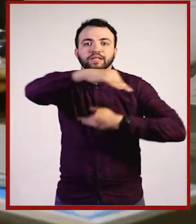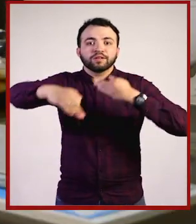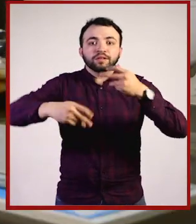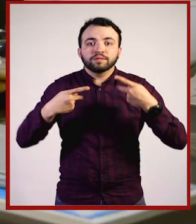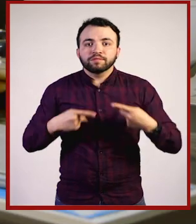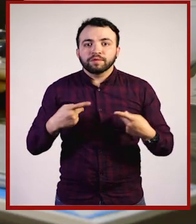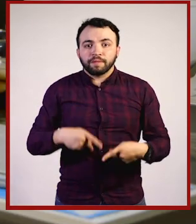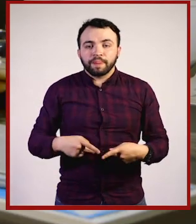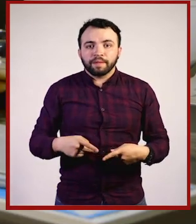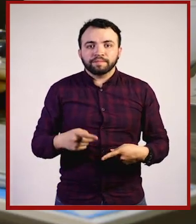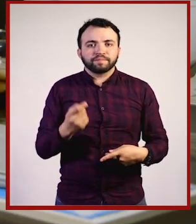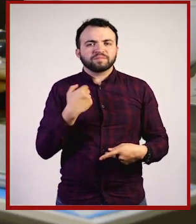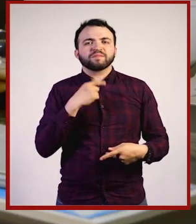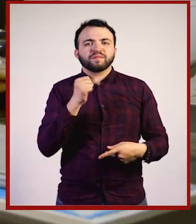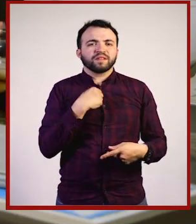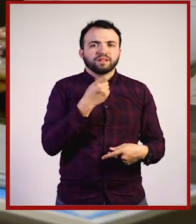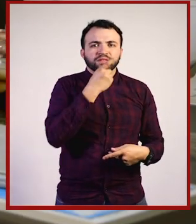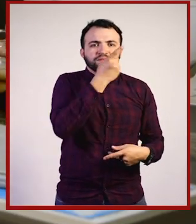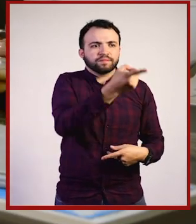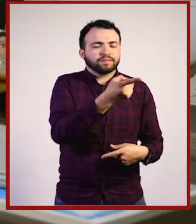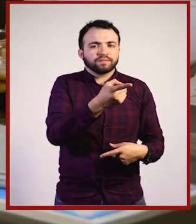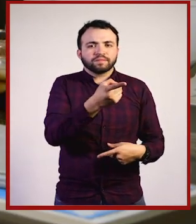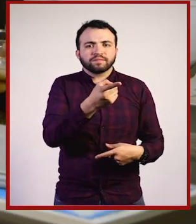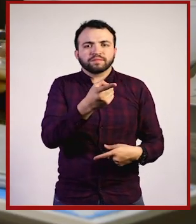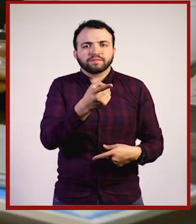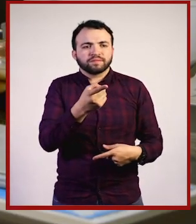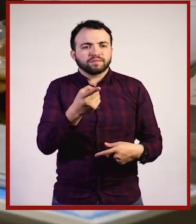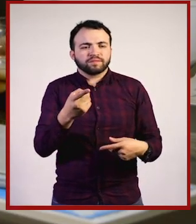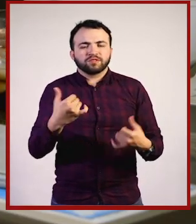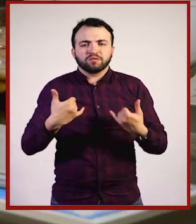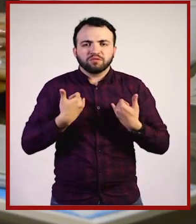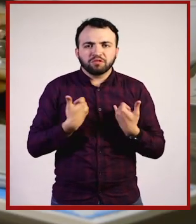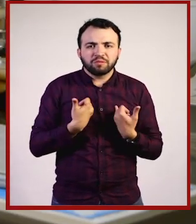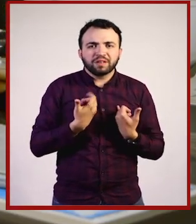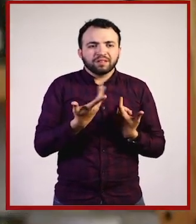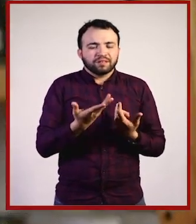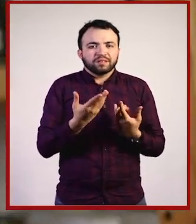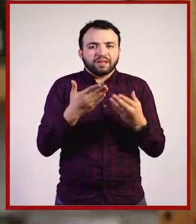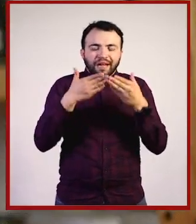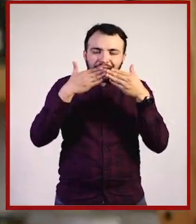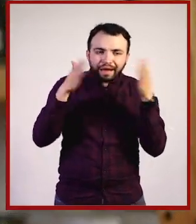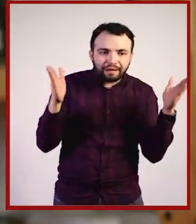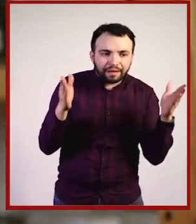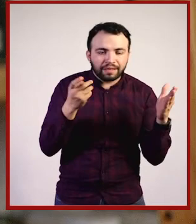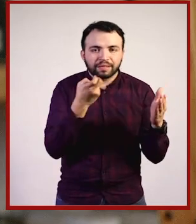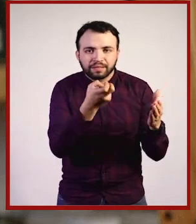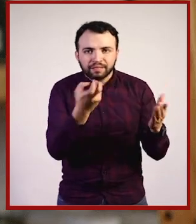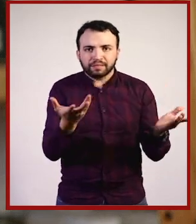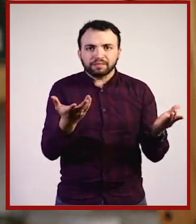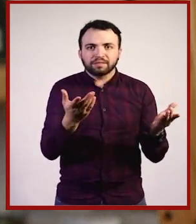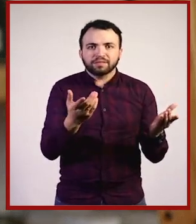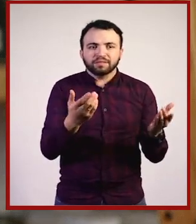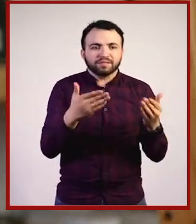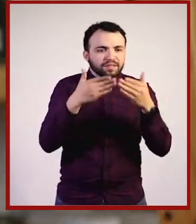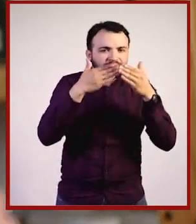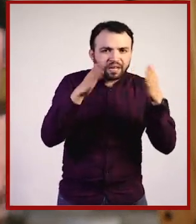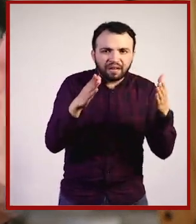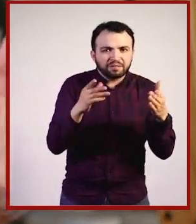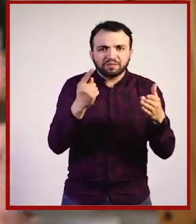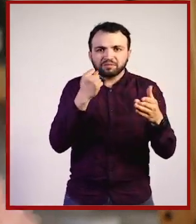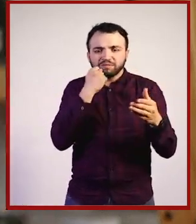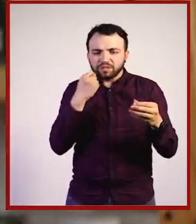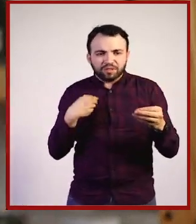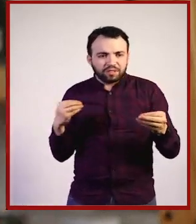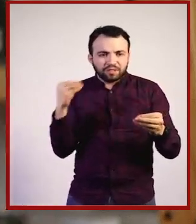lo que le digo a los alumnos es, ábranse a este consejo, porque muchas veces, y yo me acuerdo a los 13, 14 años,